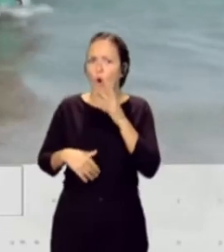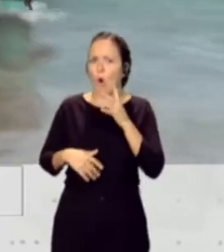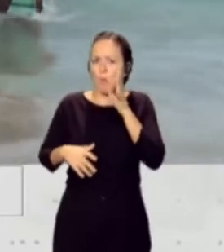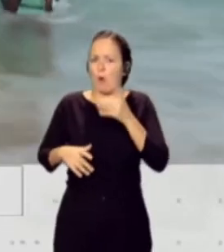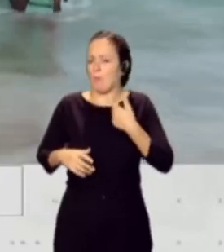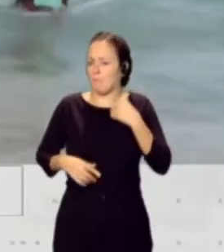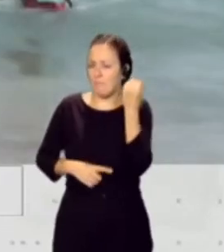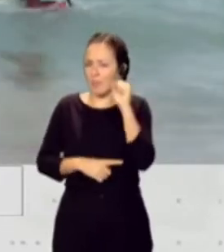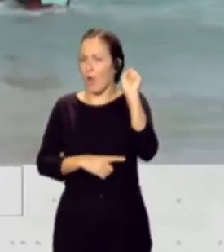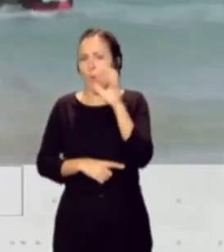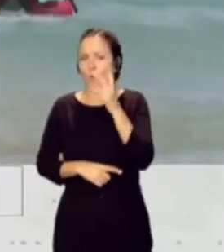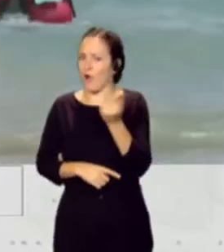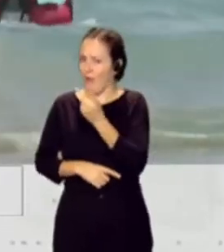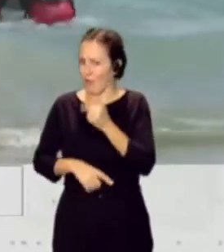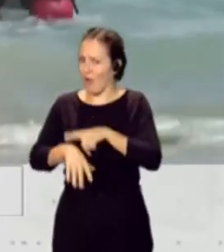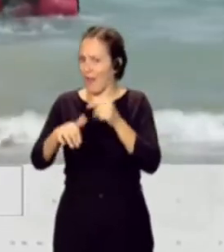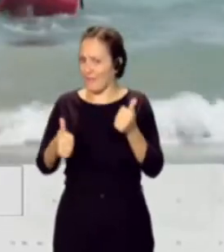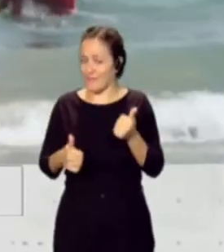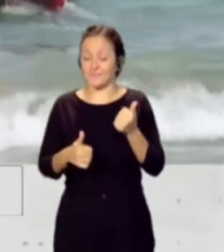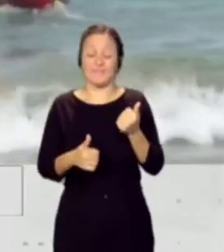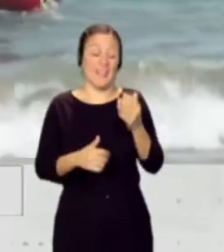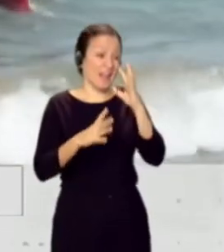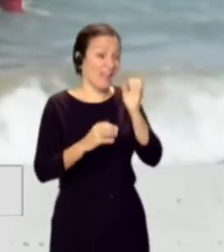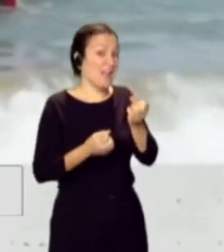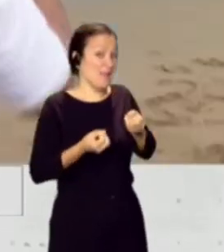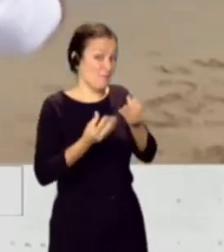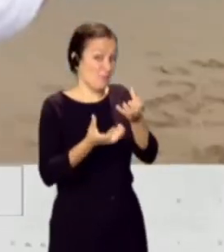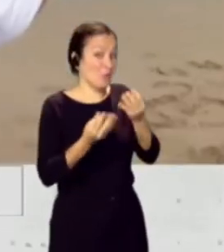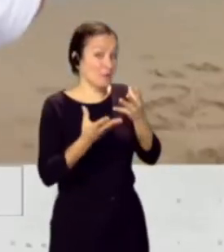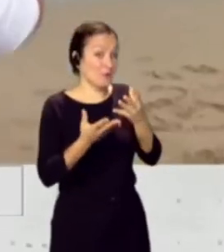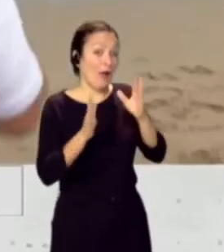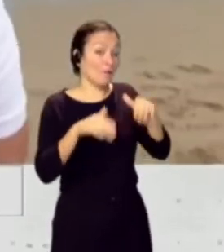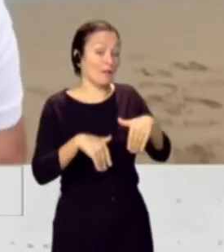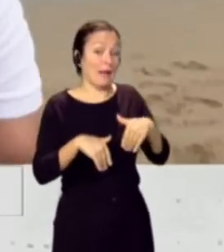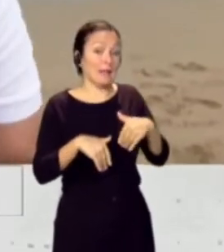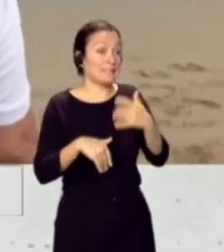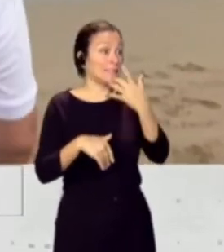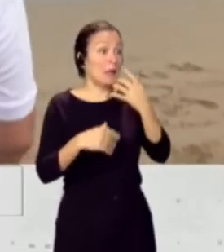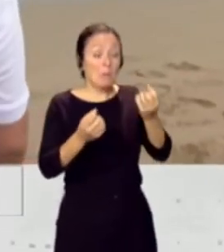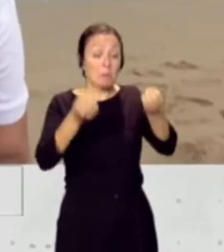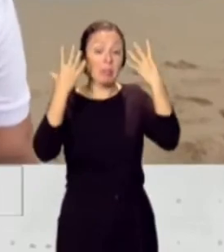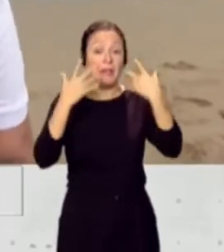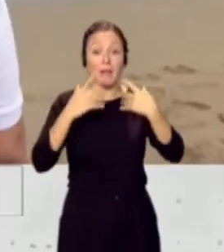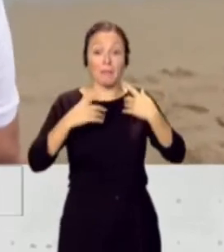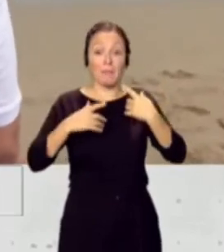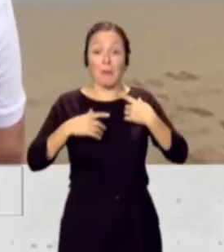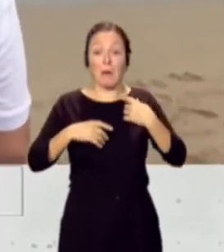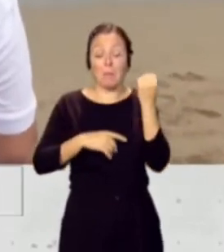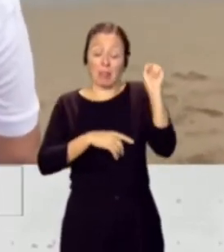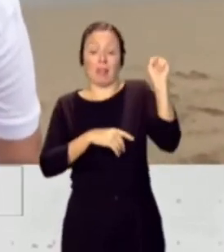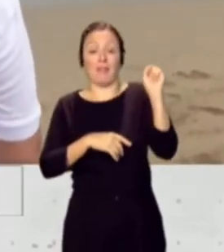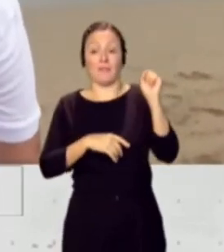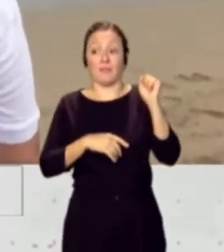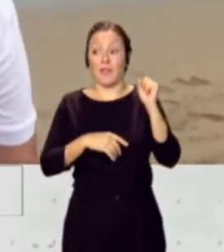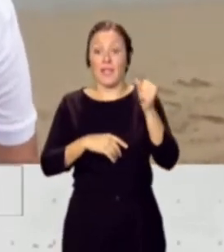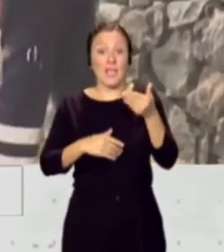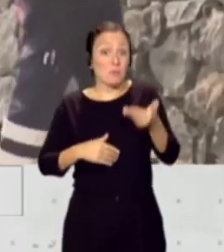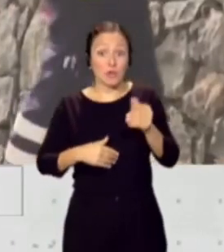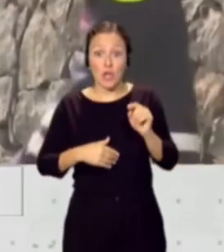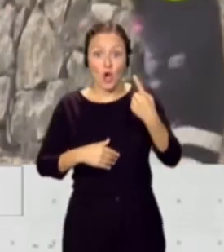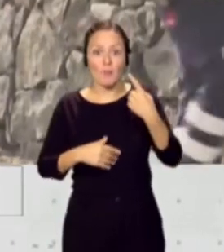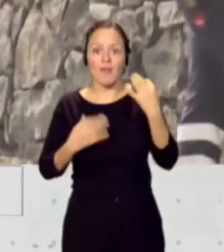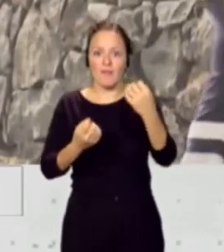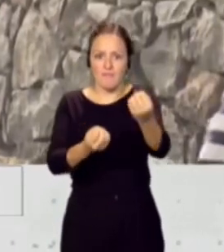a la vez? La falta de información lleva a la imprudencia. El mejor flotador, el mejor salvavidas es tener información.